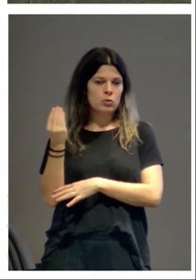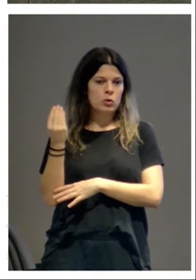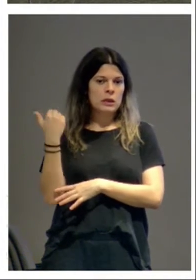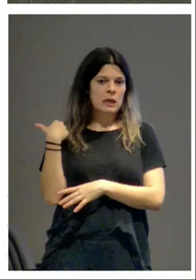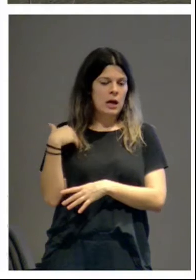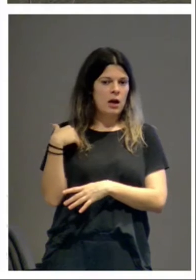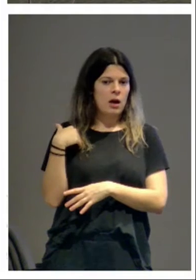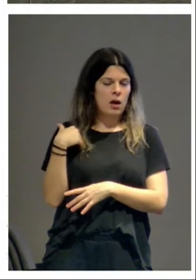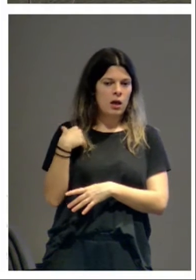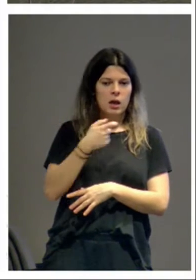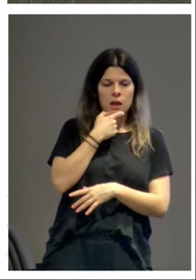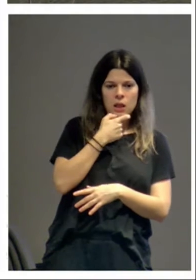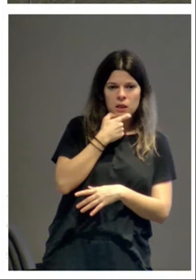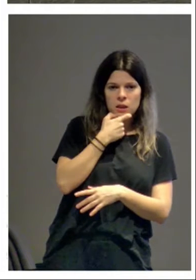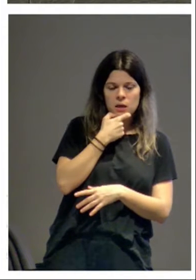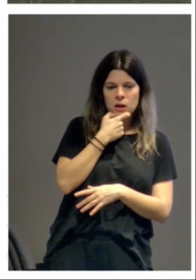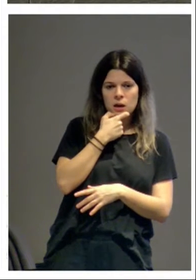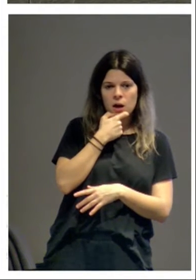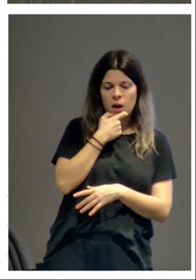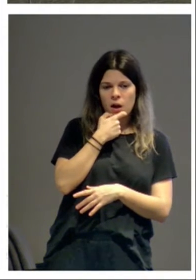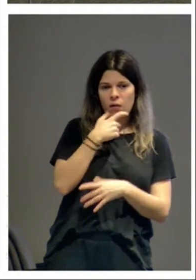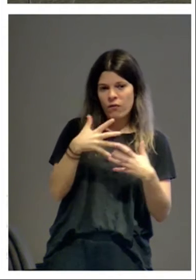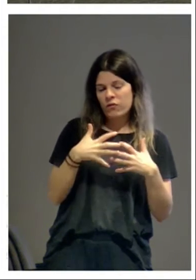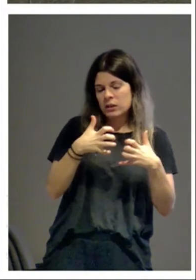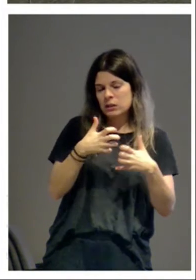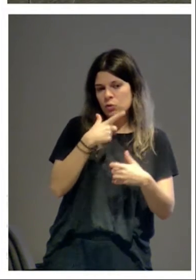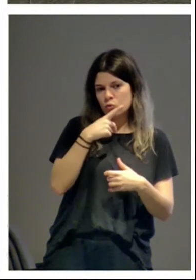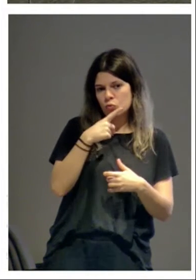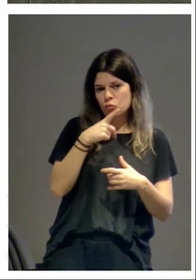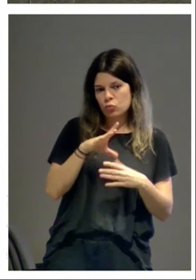en Inglaterra, en libros muy famosos del siglo XIX.